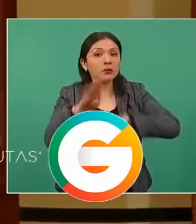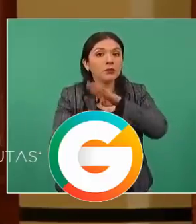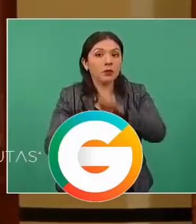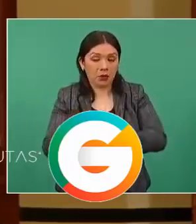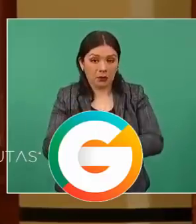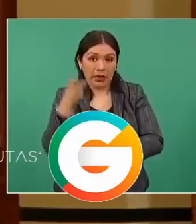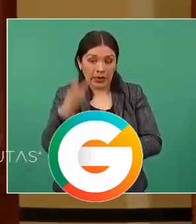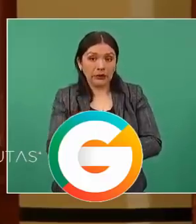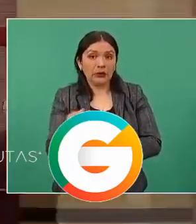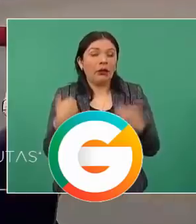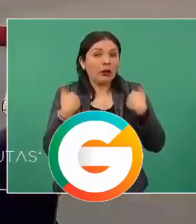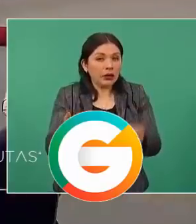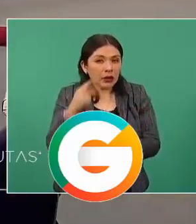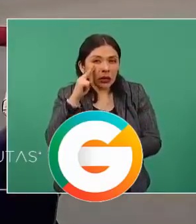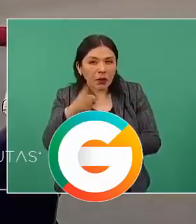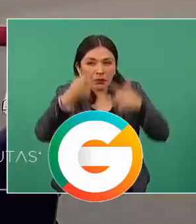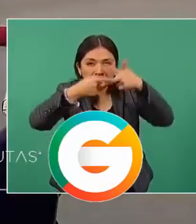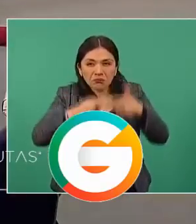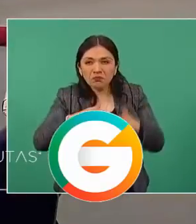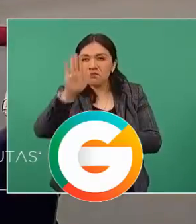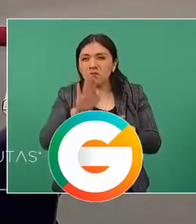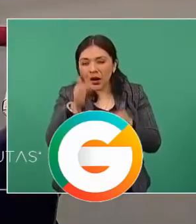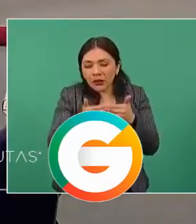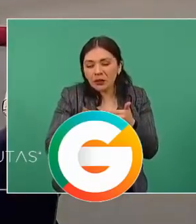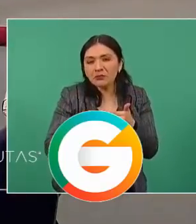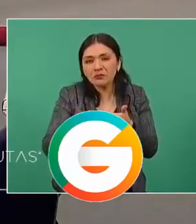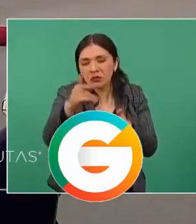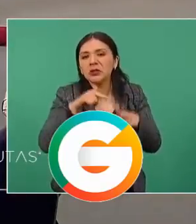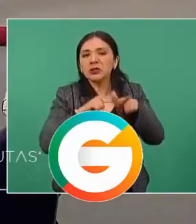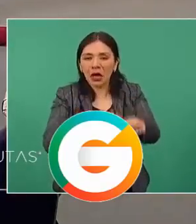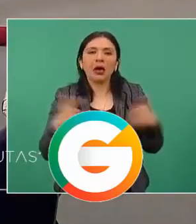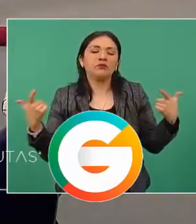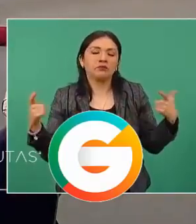la tendencia va hacia la baja.